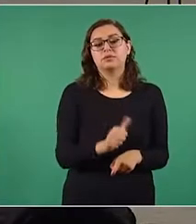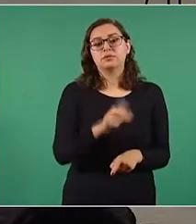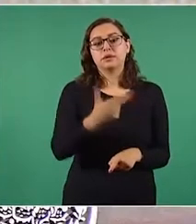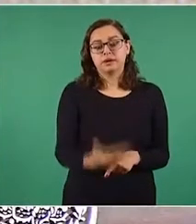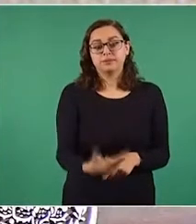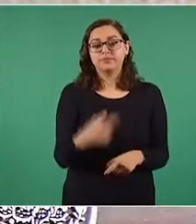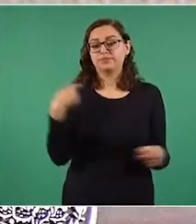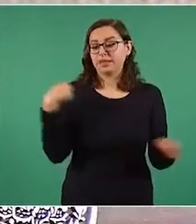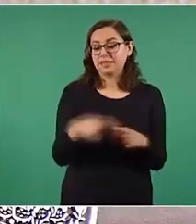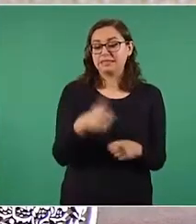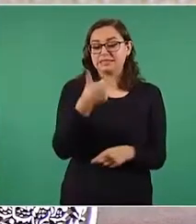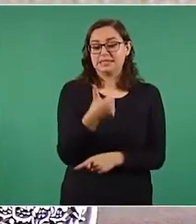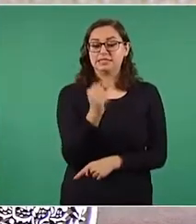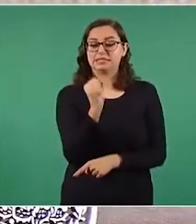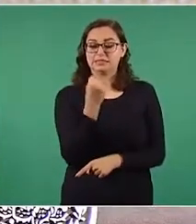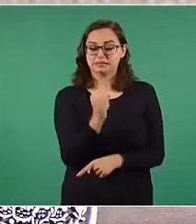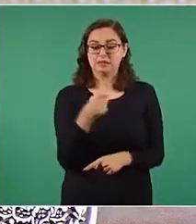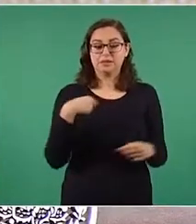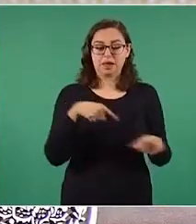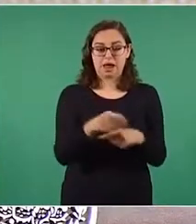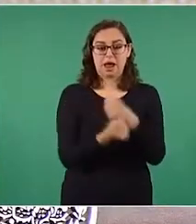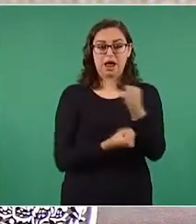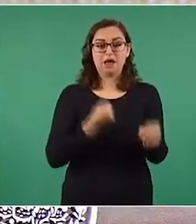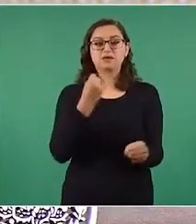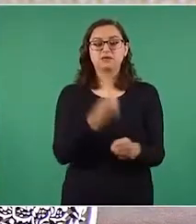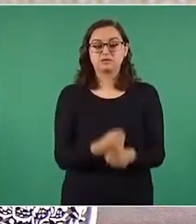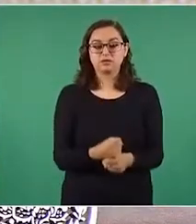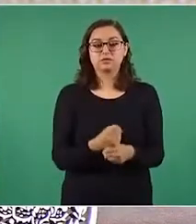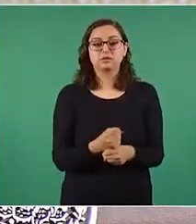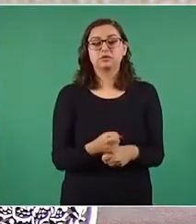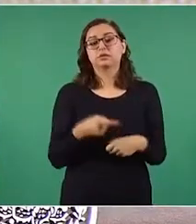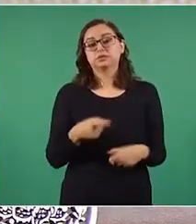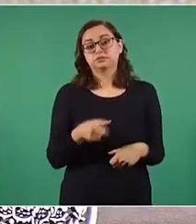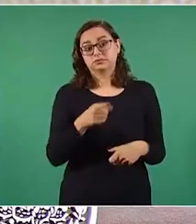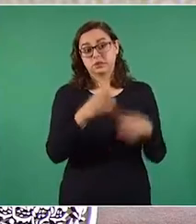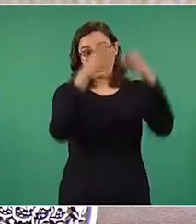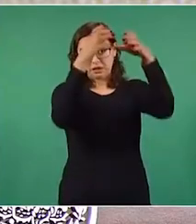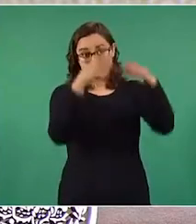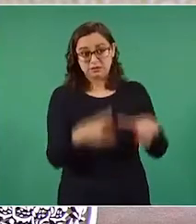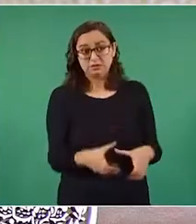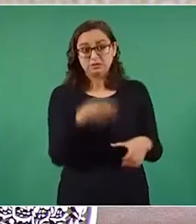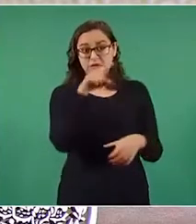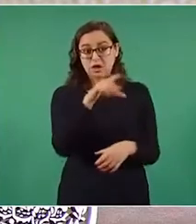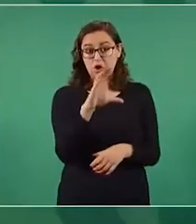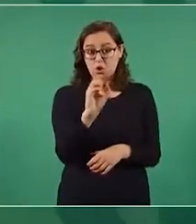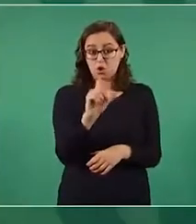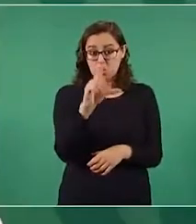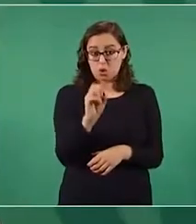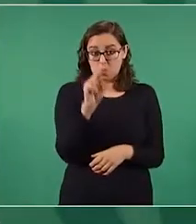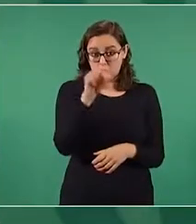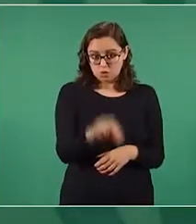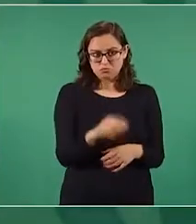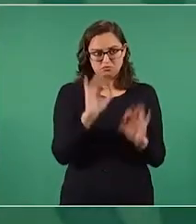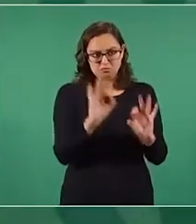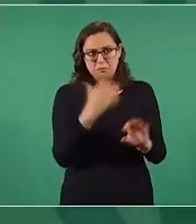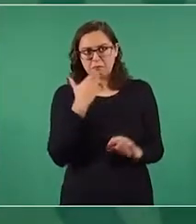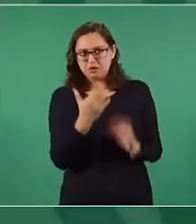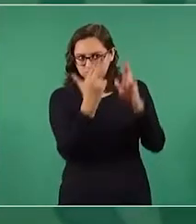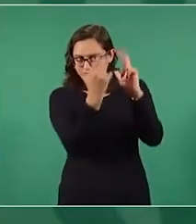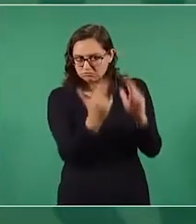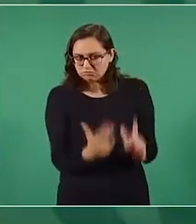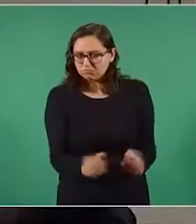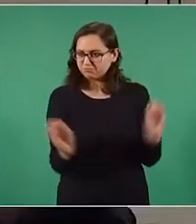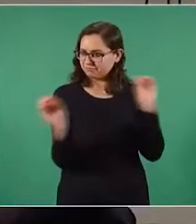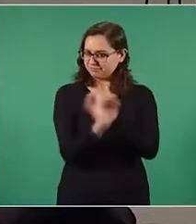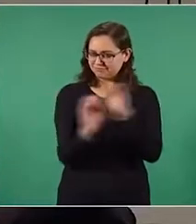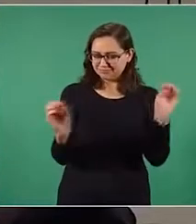septiembre de este año que en conjunto escultórico de Cristóbal Colón se encuentra en buen estado. Aquí podemos ver las fotos de que